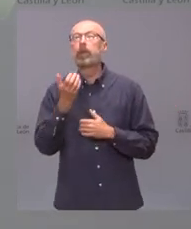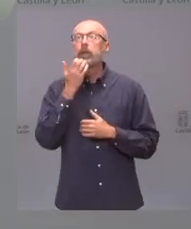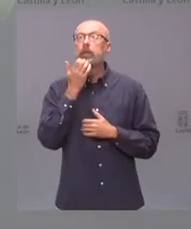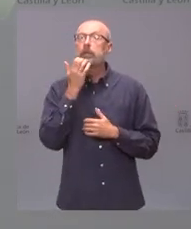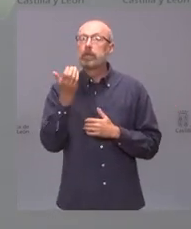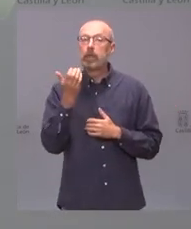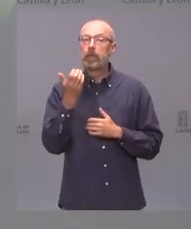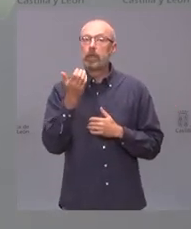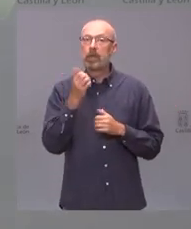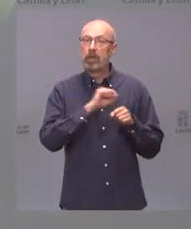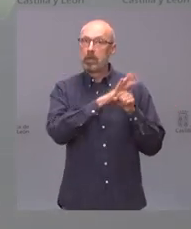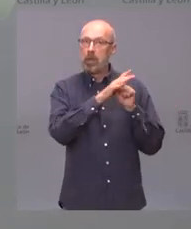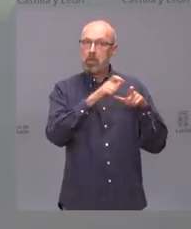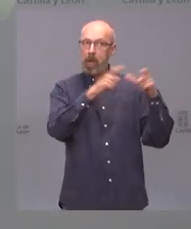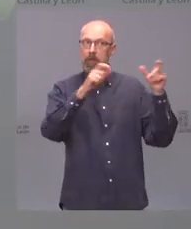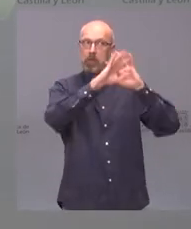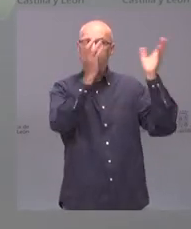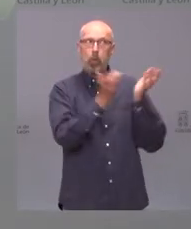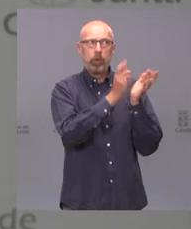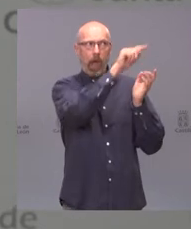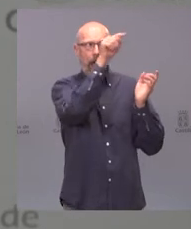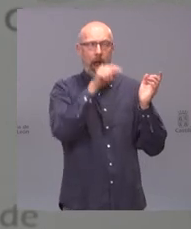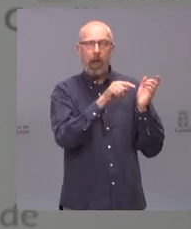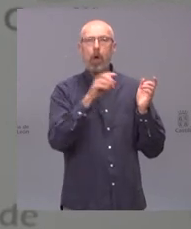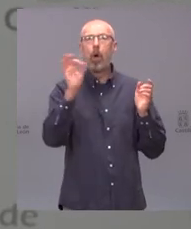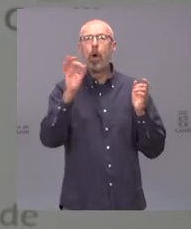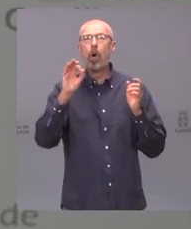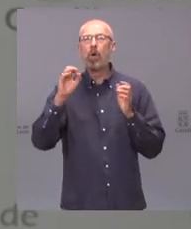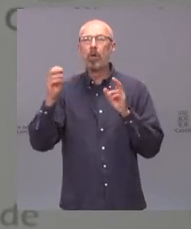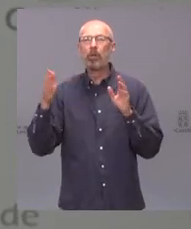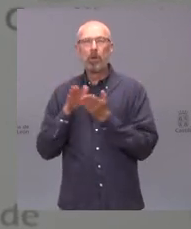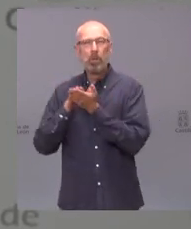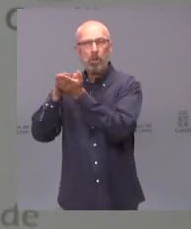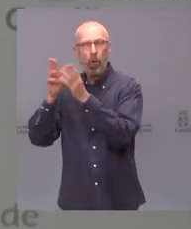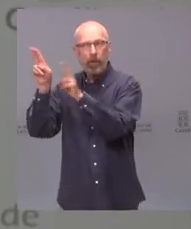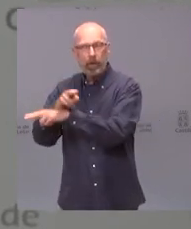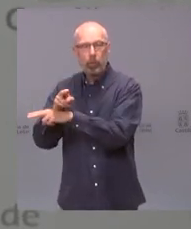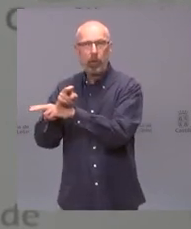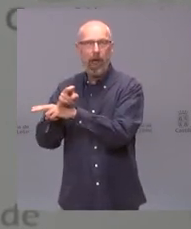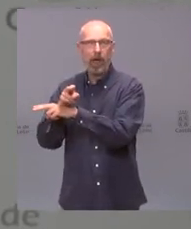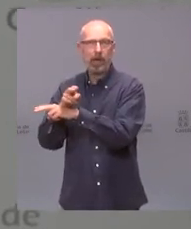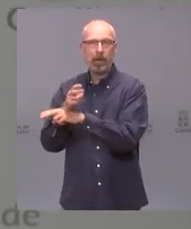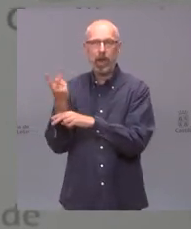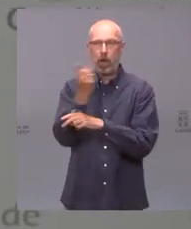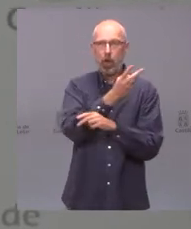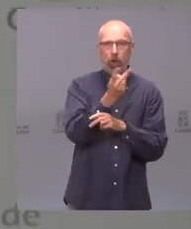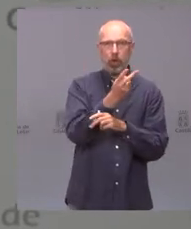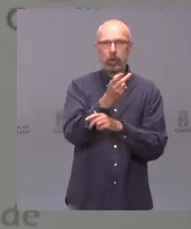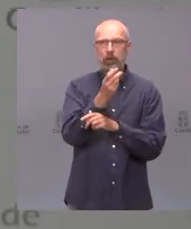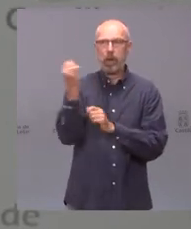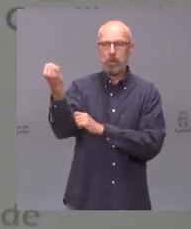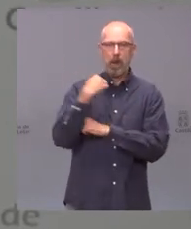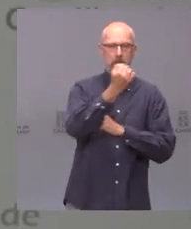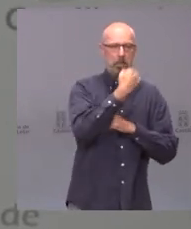moción injusta y sin ningún motivo del Partido Socialista ha podido con este gobierno yo tengo plena confianza en que va a acabar la